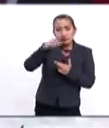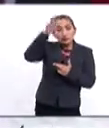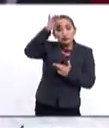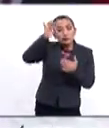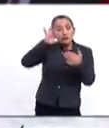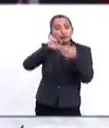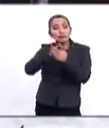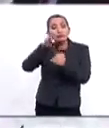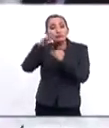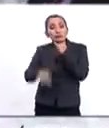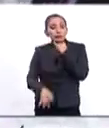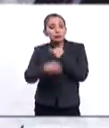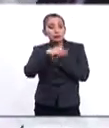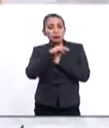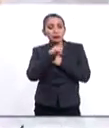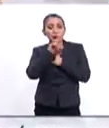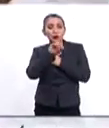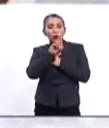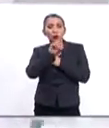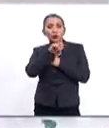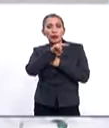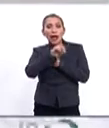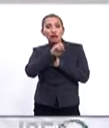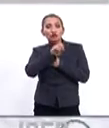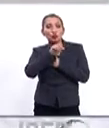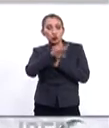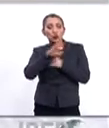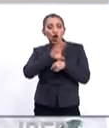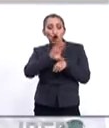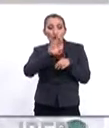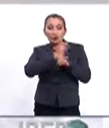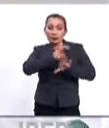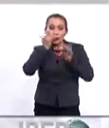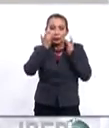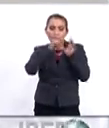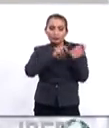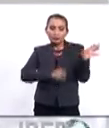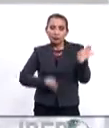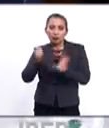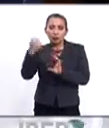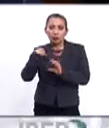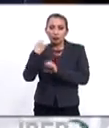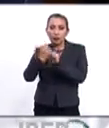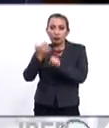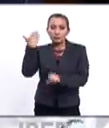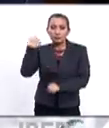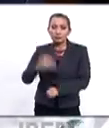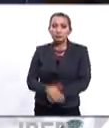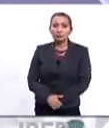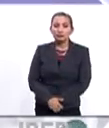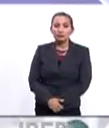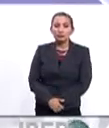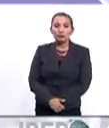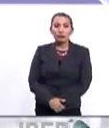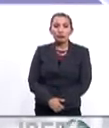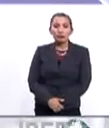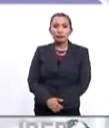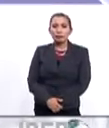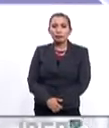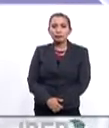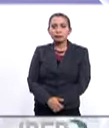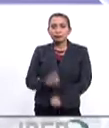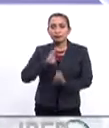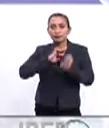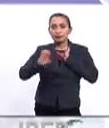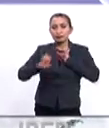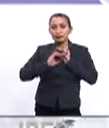acordar el final de UNASUR, de la que Colombia se retiró en agosto del año pasado. El